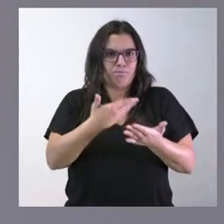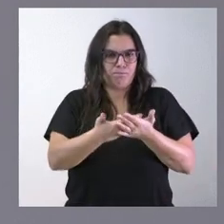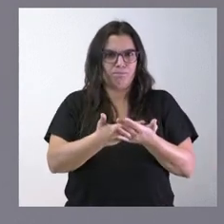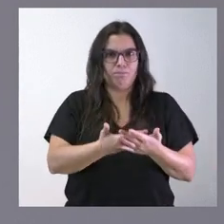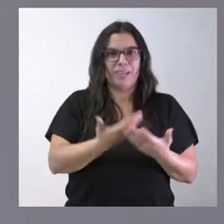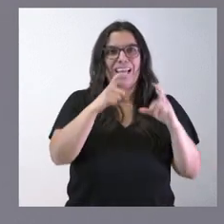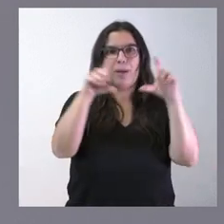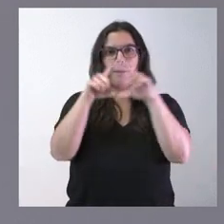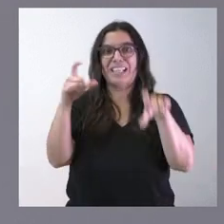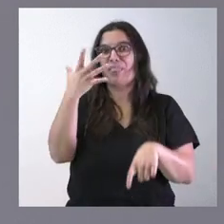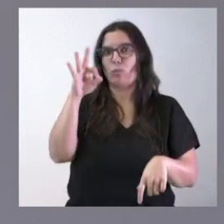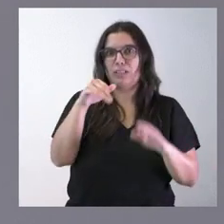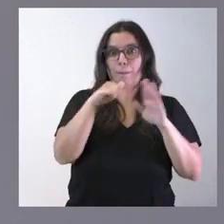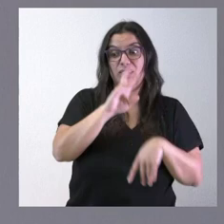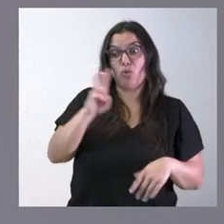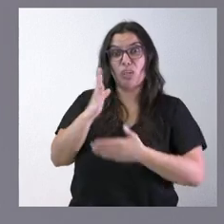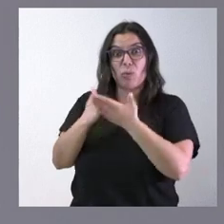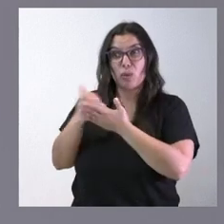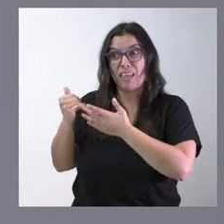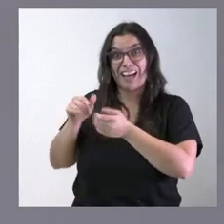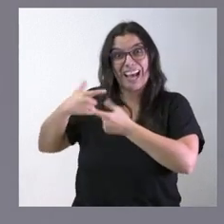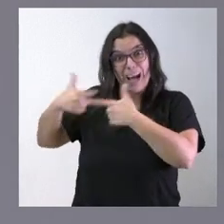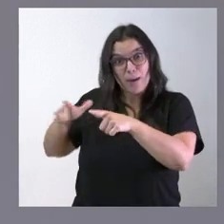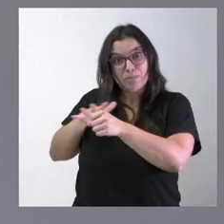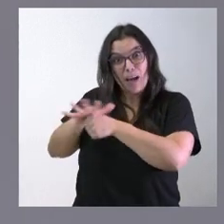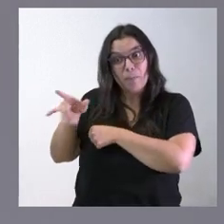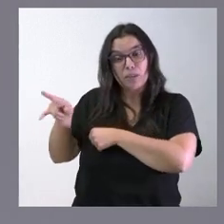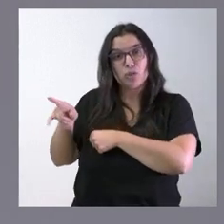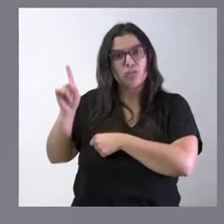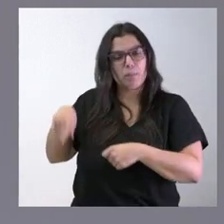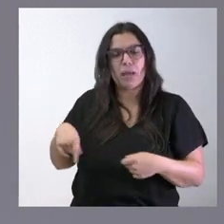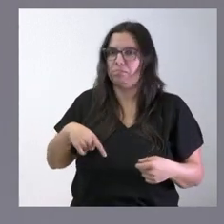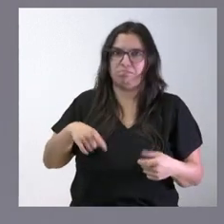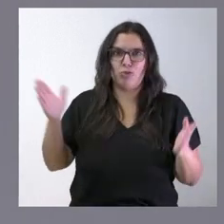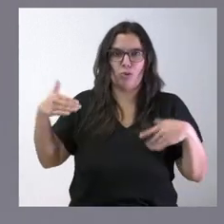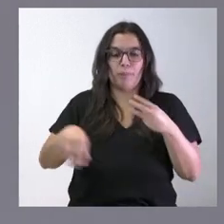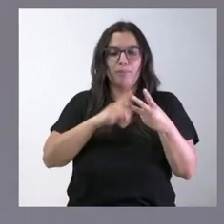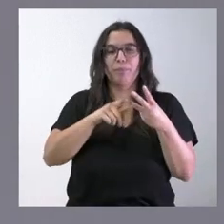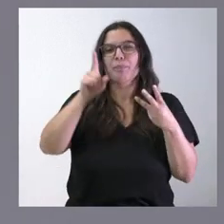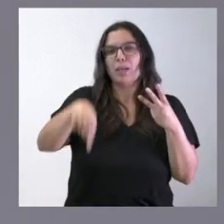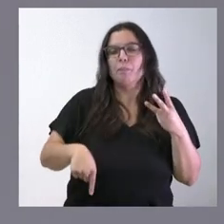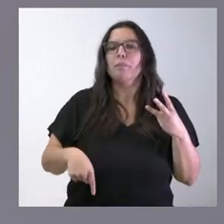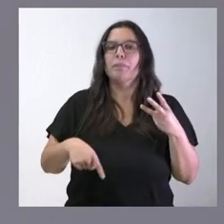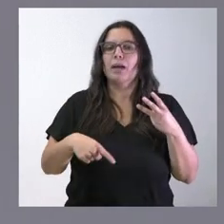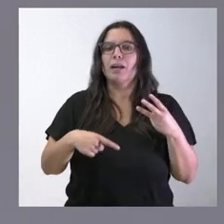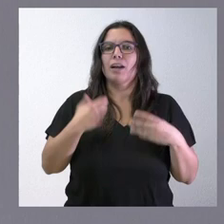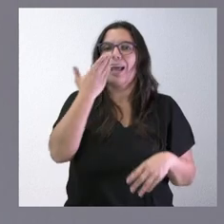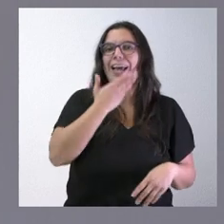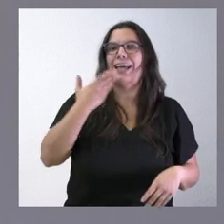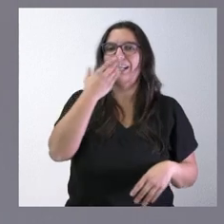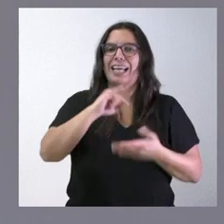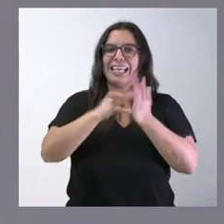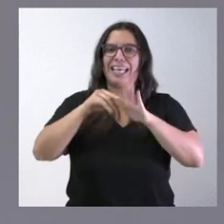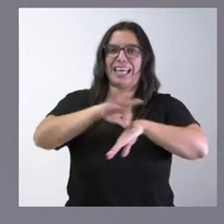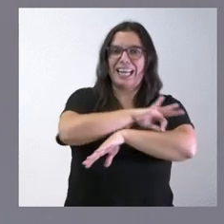empresas, muy pocas comunidades, Tomás, pueden decir lo mismo que estamos diciendo en Castilla y León. Tenemos una buena escuela de ingenieros